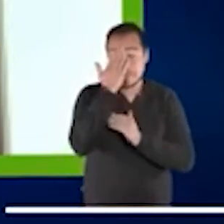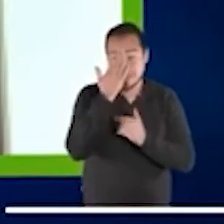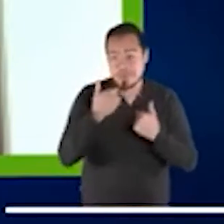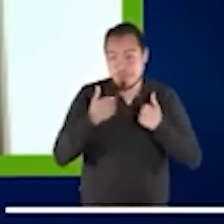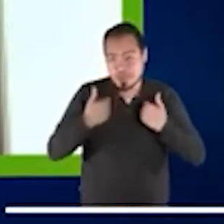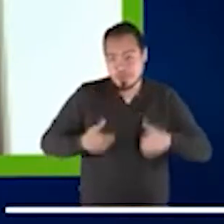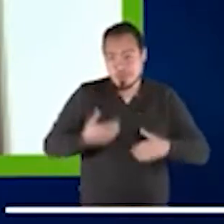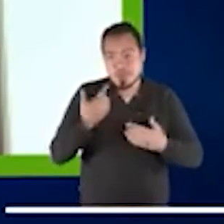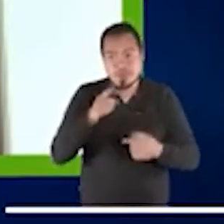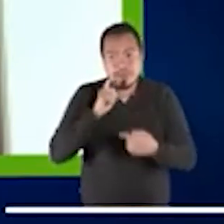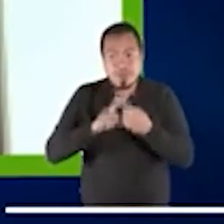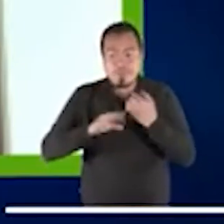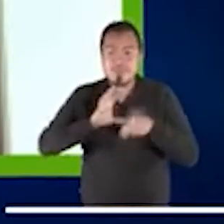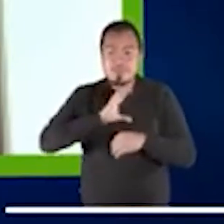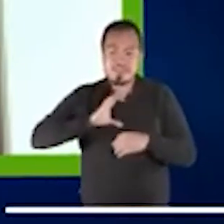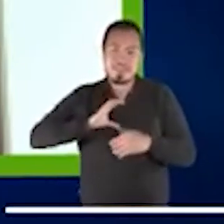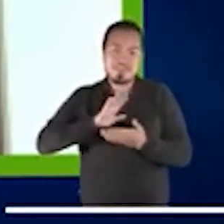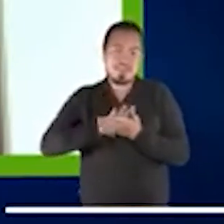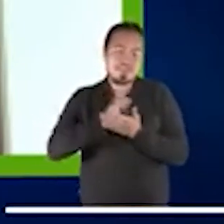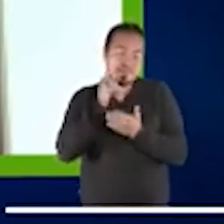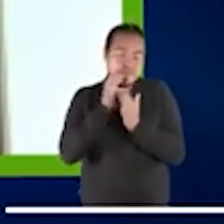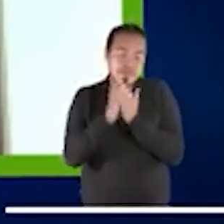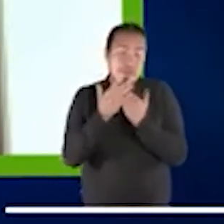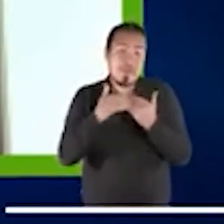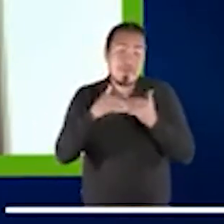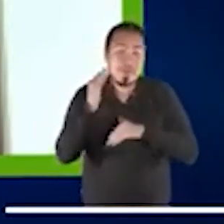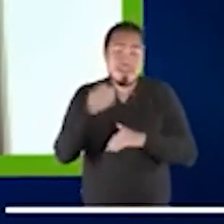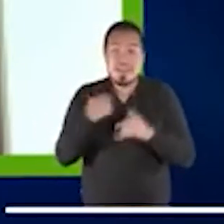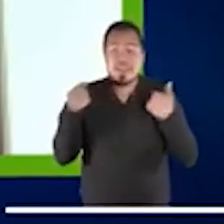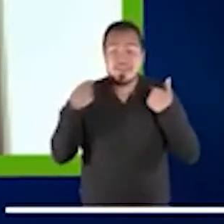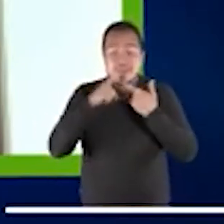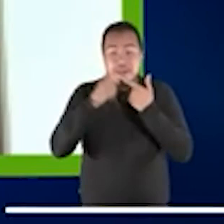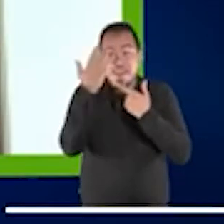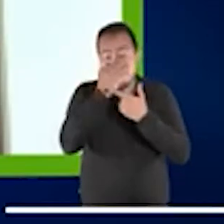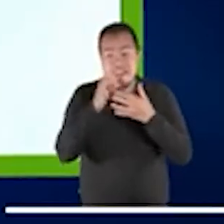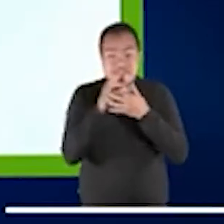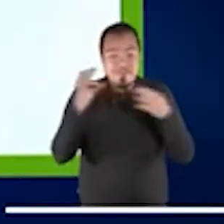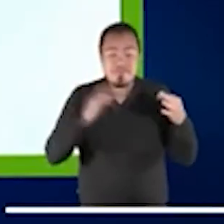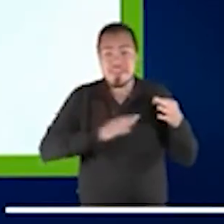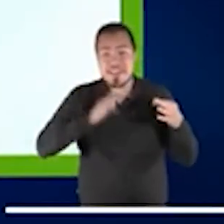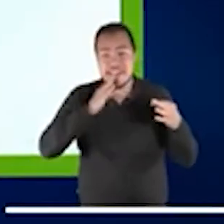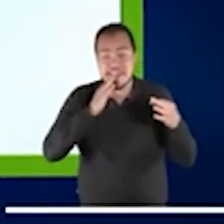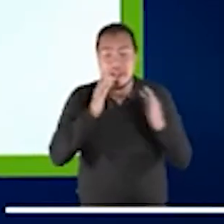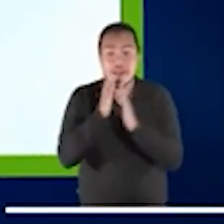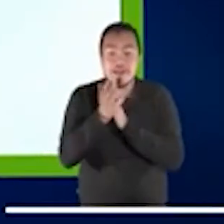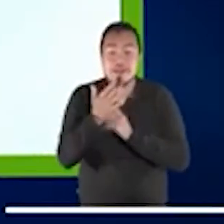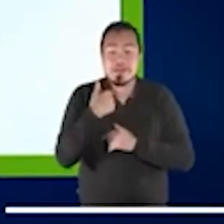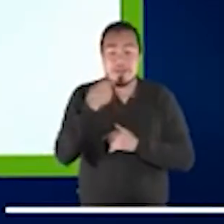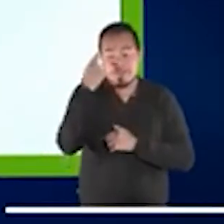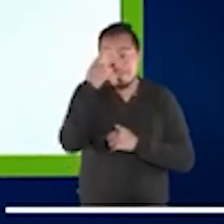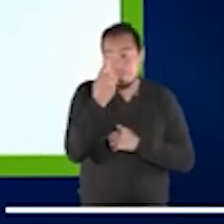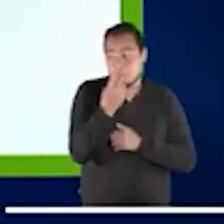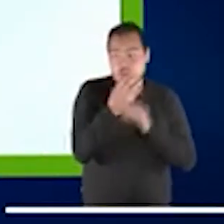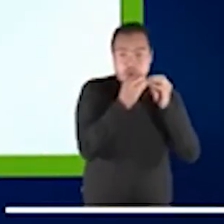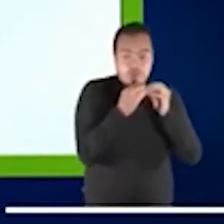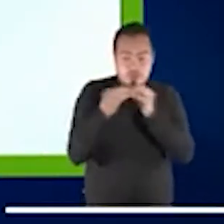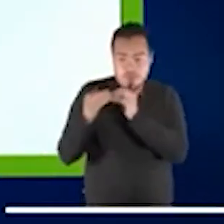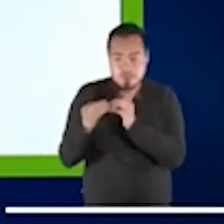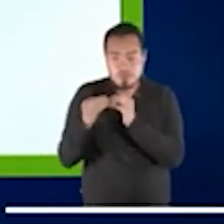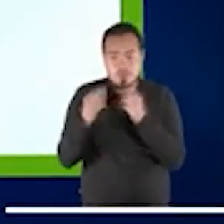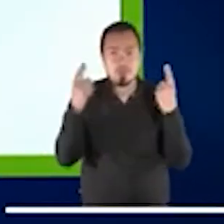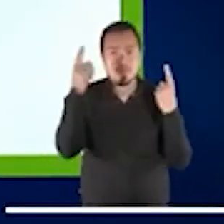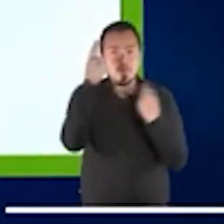justicia reparativa y cada vez en español me confundo. Hay dos líneas de pensamiento sobre la justicia